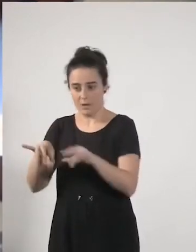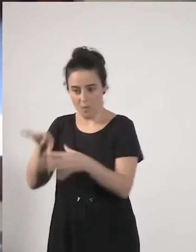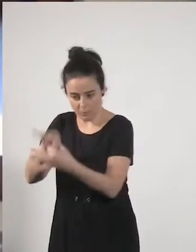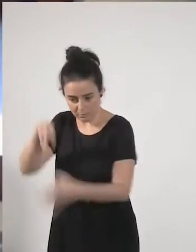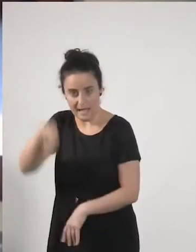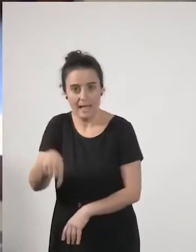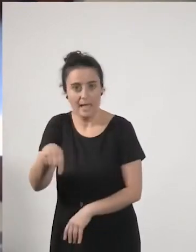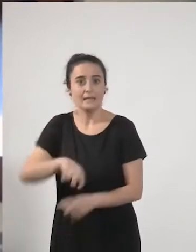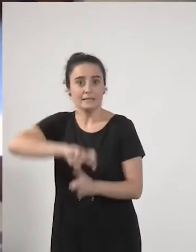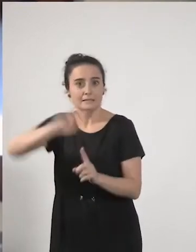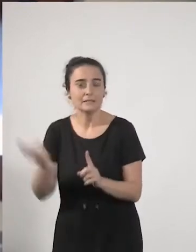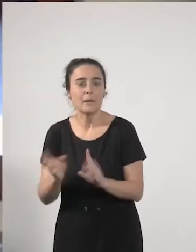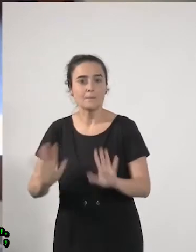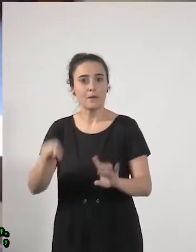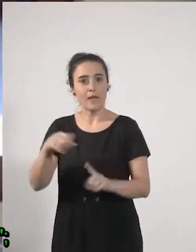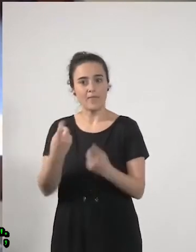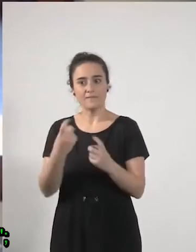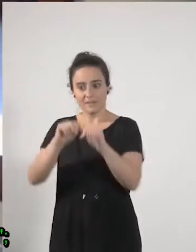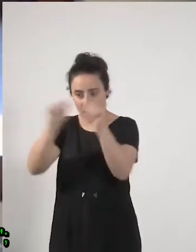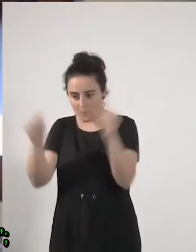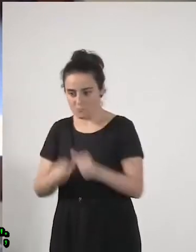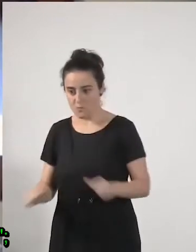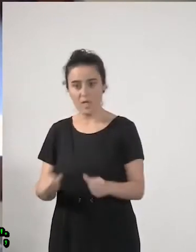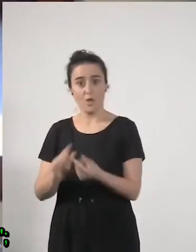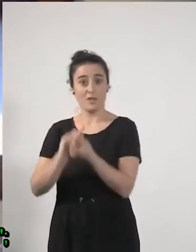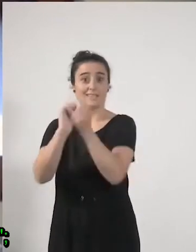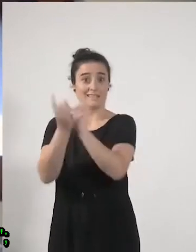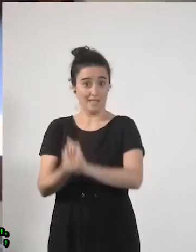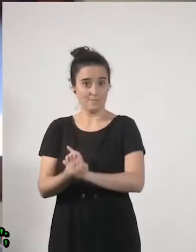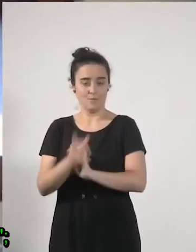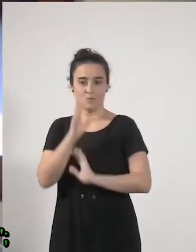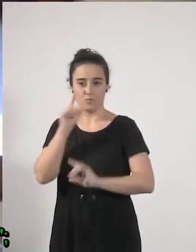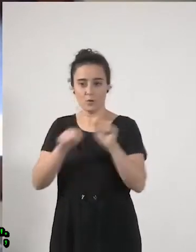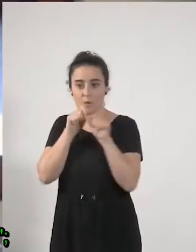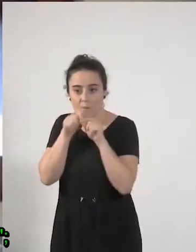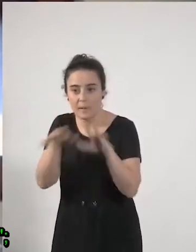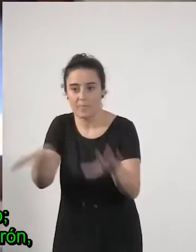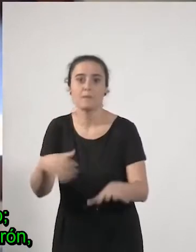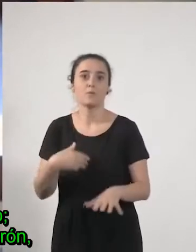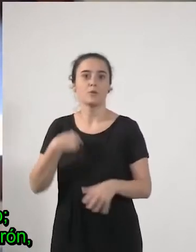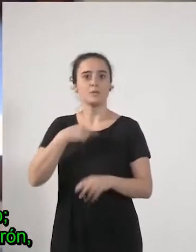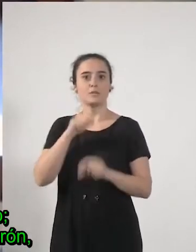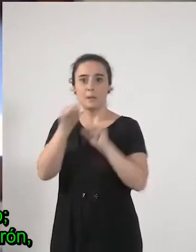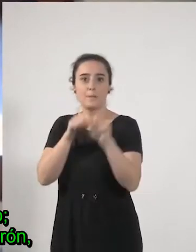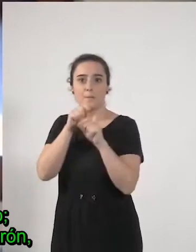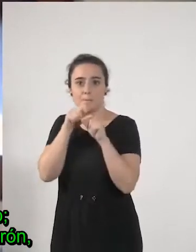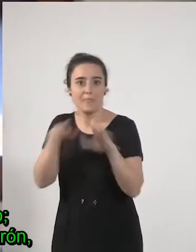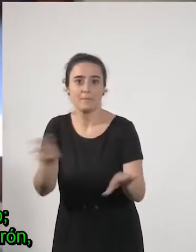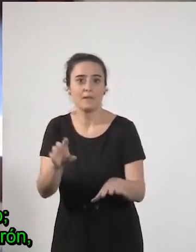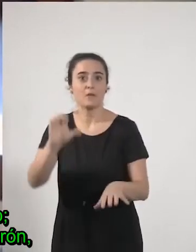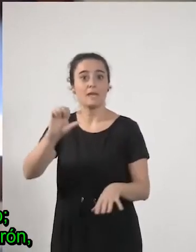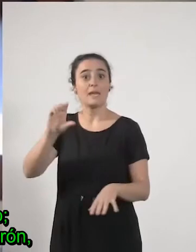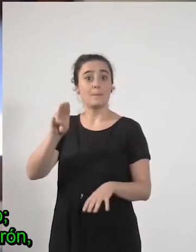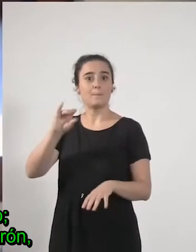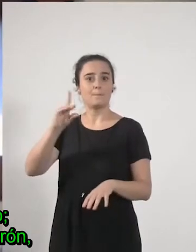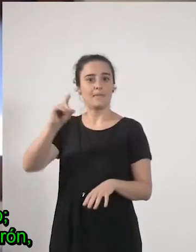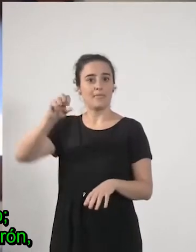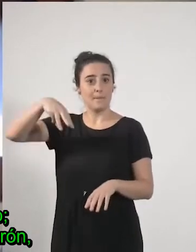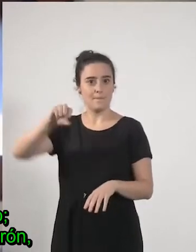para eso hay que hacer un cambio de modelo durante esta pandemia bueno yo no la quiero llamar pandemia es epidemia y es